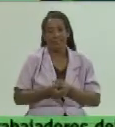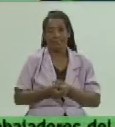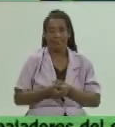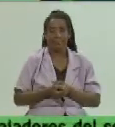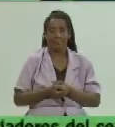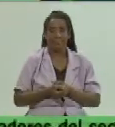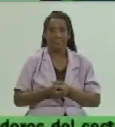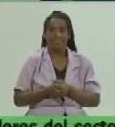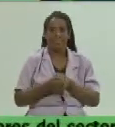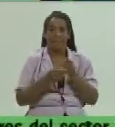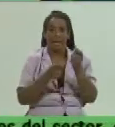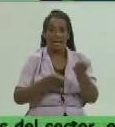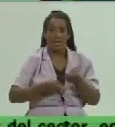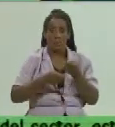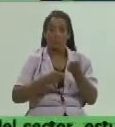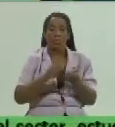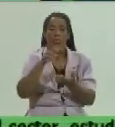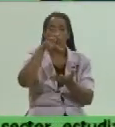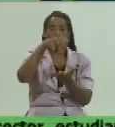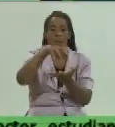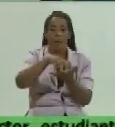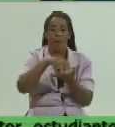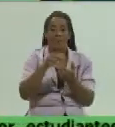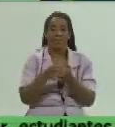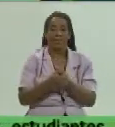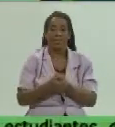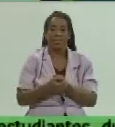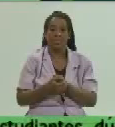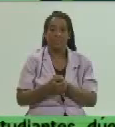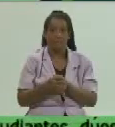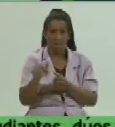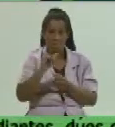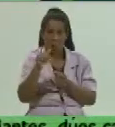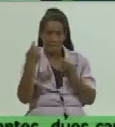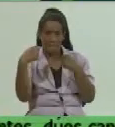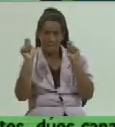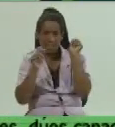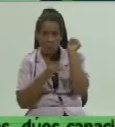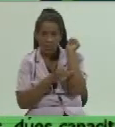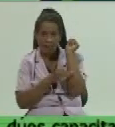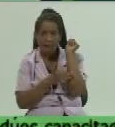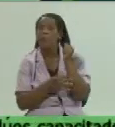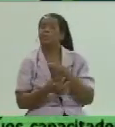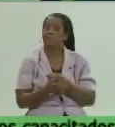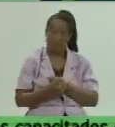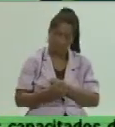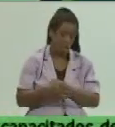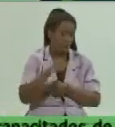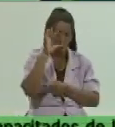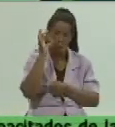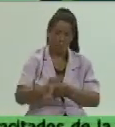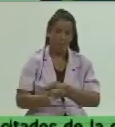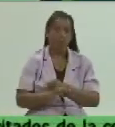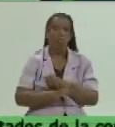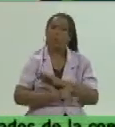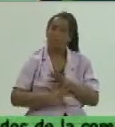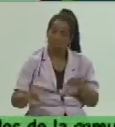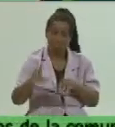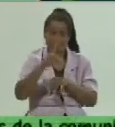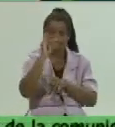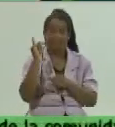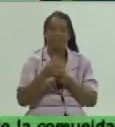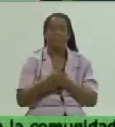agricultura urbana urbana y familiar incluyendo los vendedores de carne también correcto correcto y se han creado para